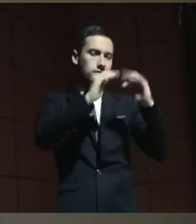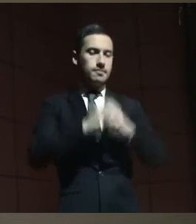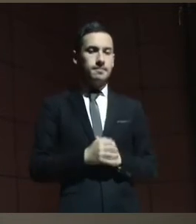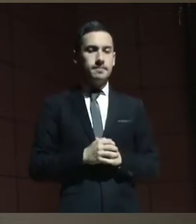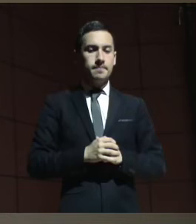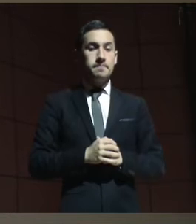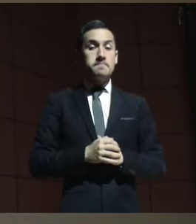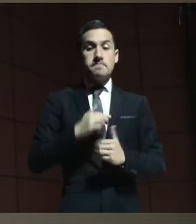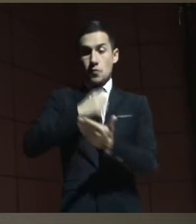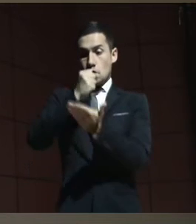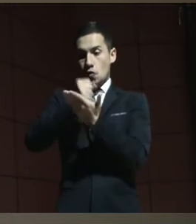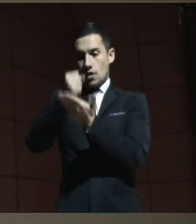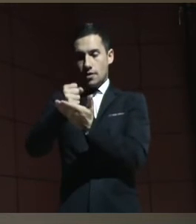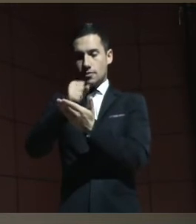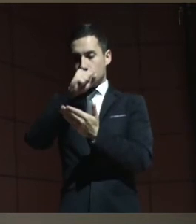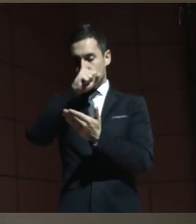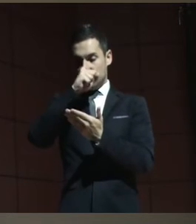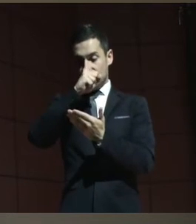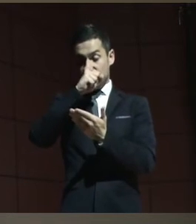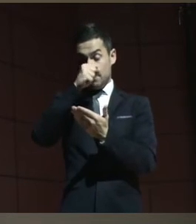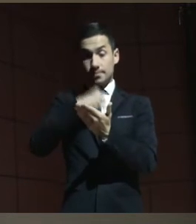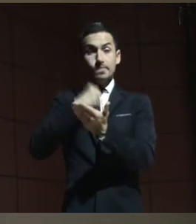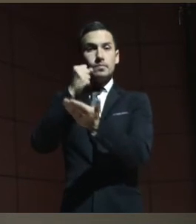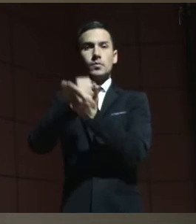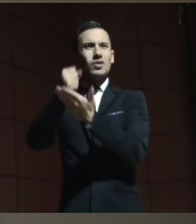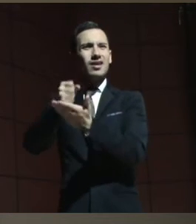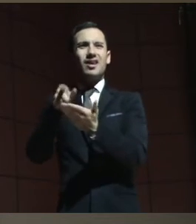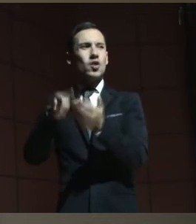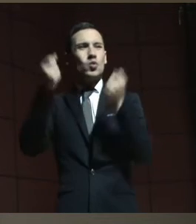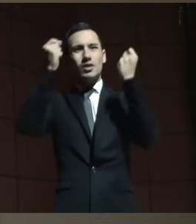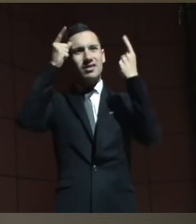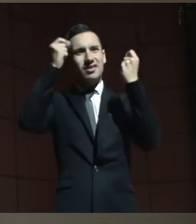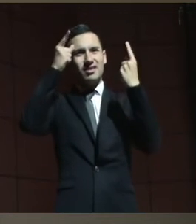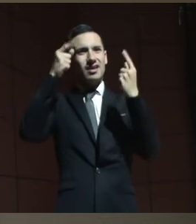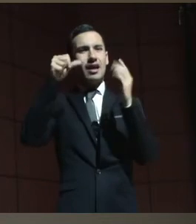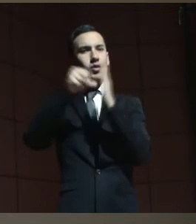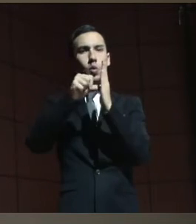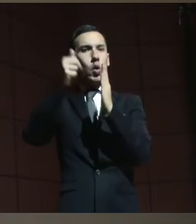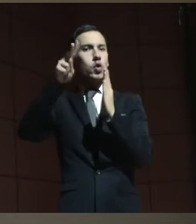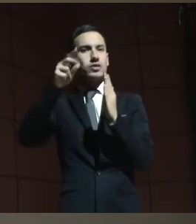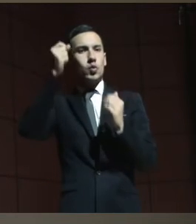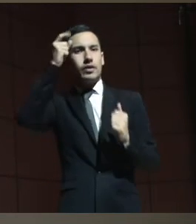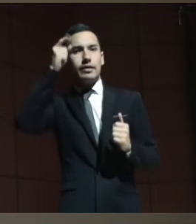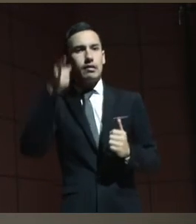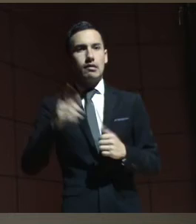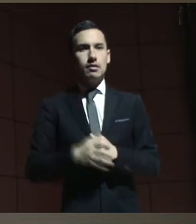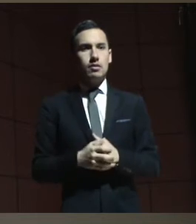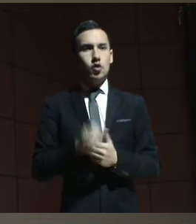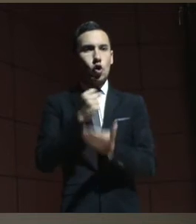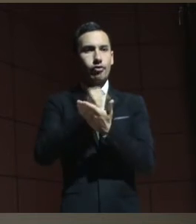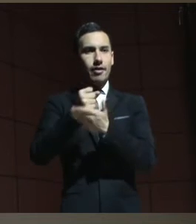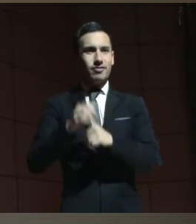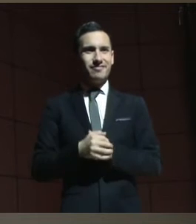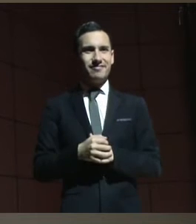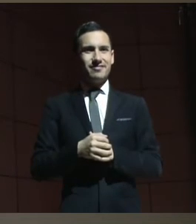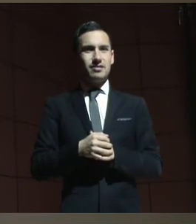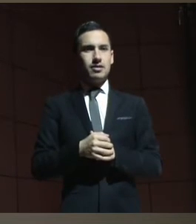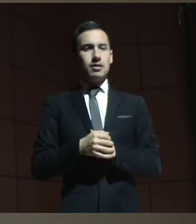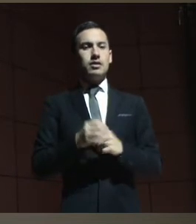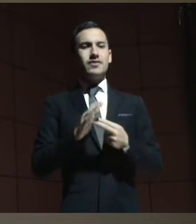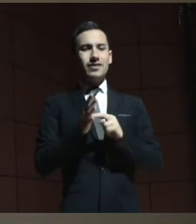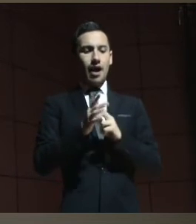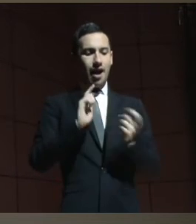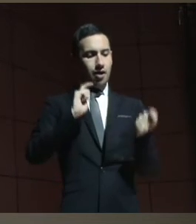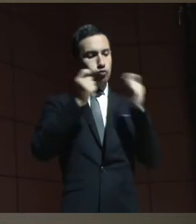tuvimos con el notario, porque el notario no podía entender el artículo 12, y no podía entender que había un